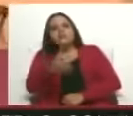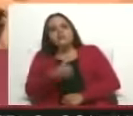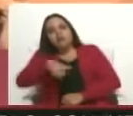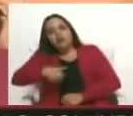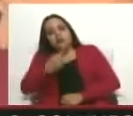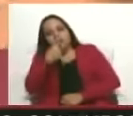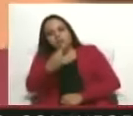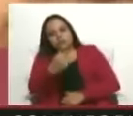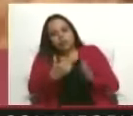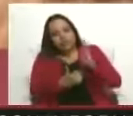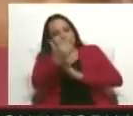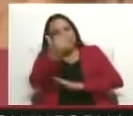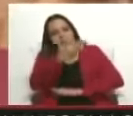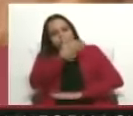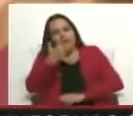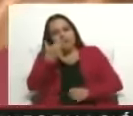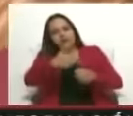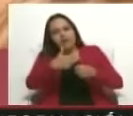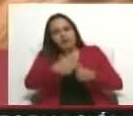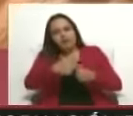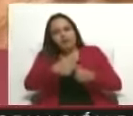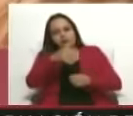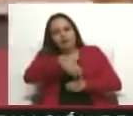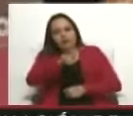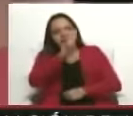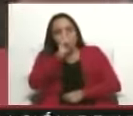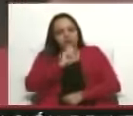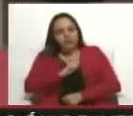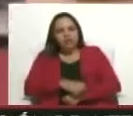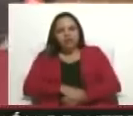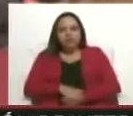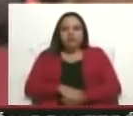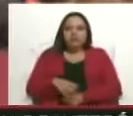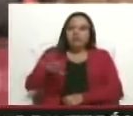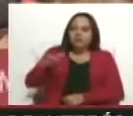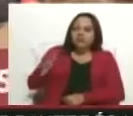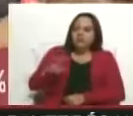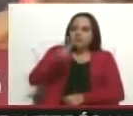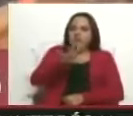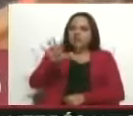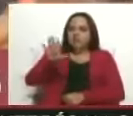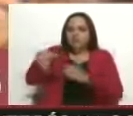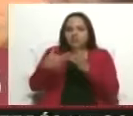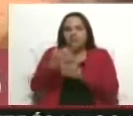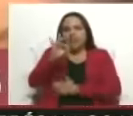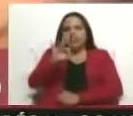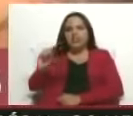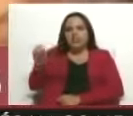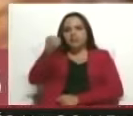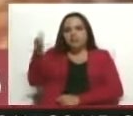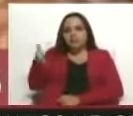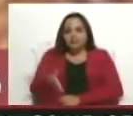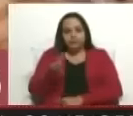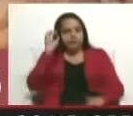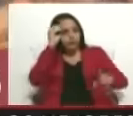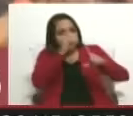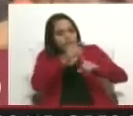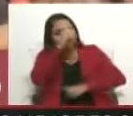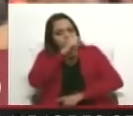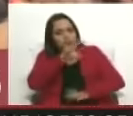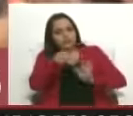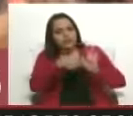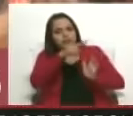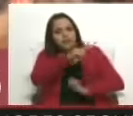decir que se incrementó la producción petrolera en Venezuela este año? Estamos hablando un 25-30%. ¿Esta para el 2024? Bueno,